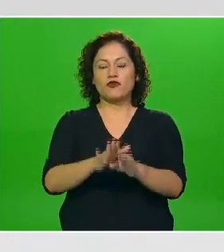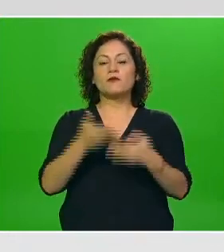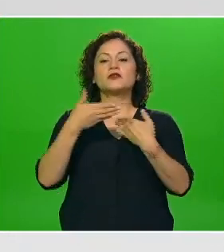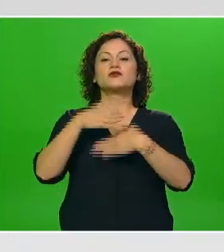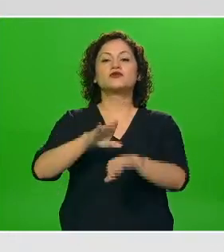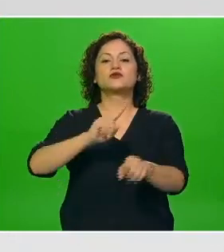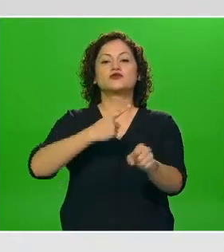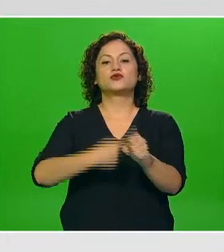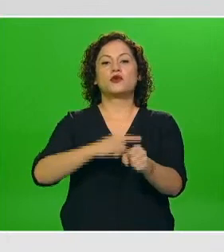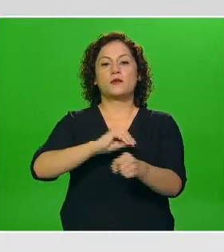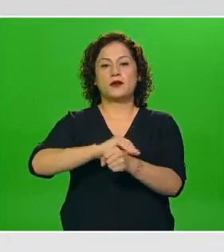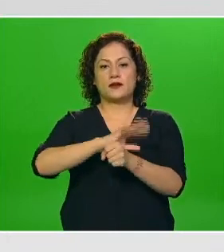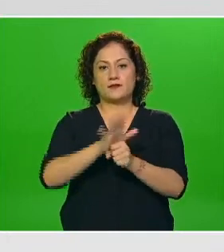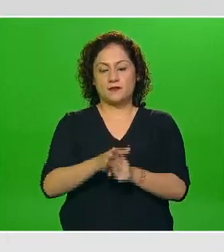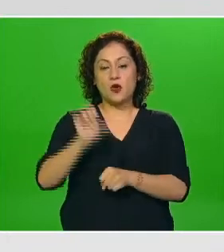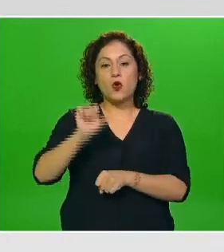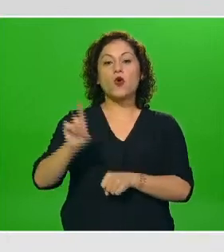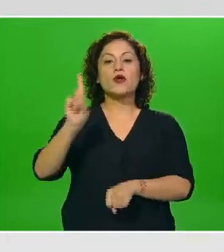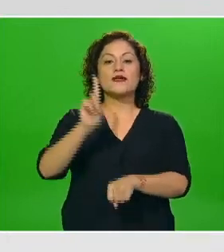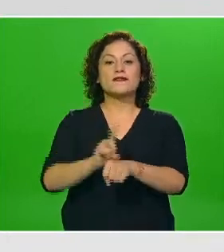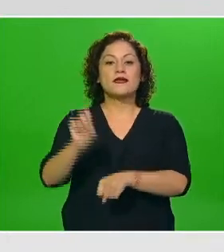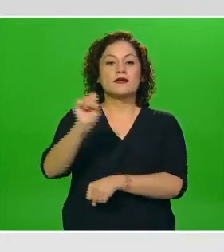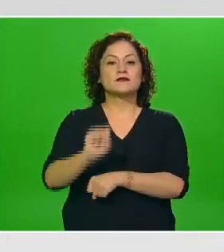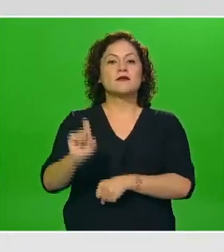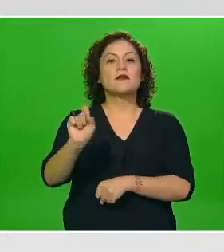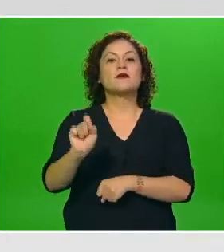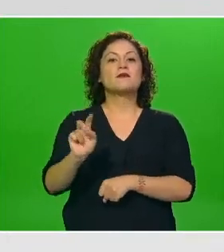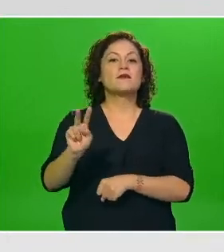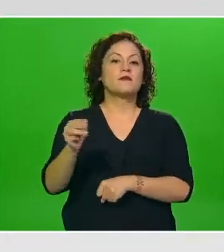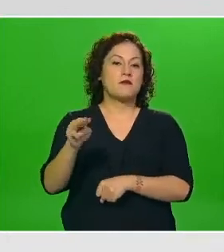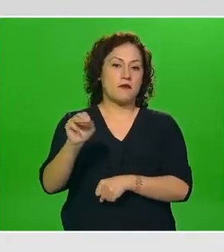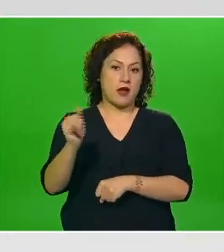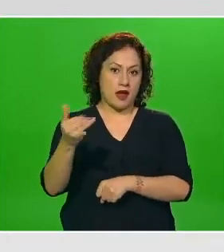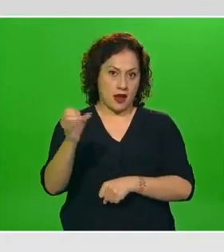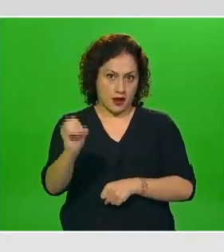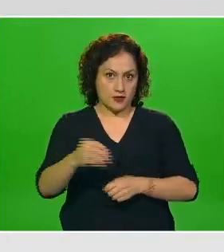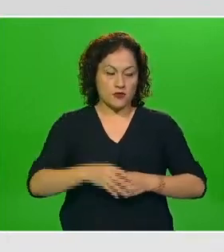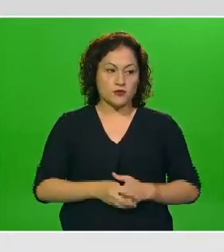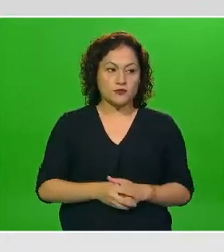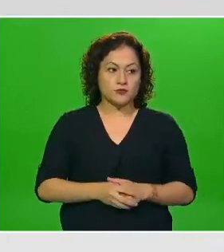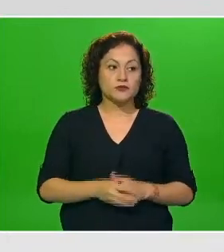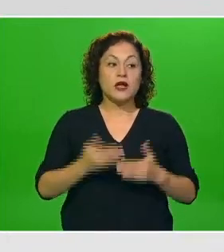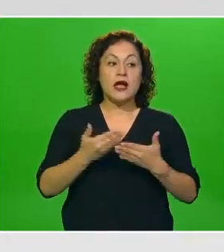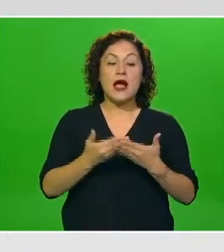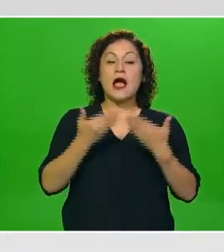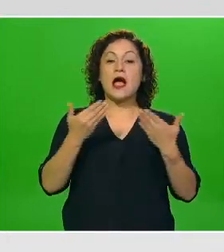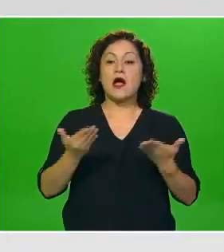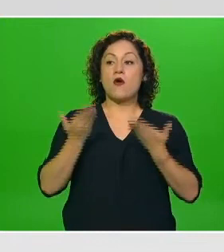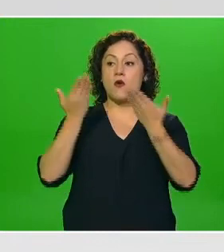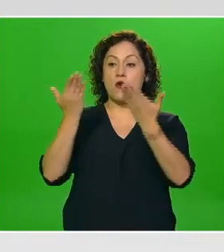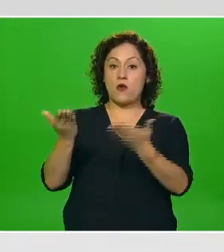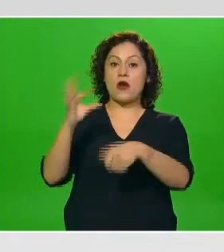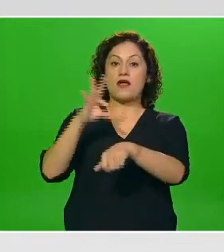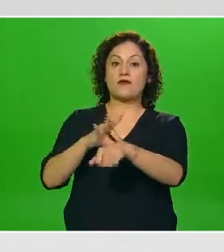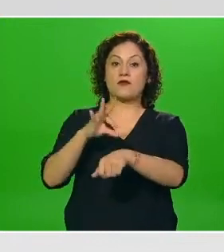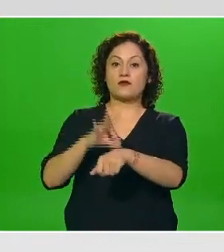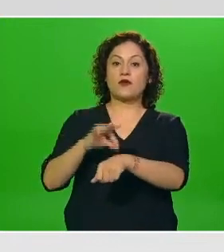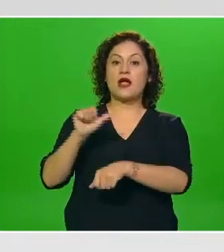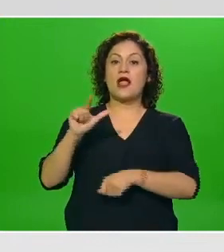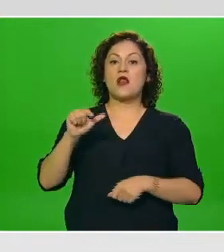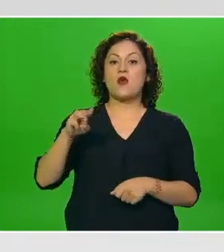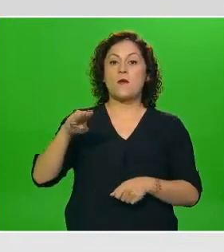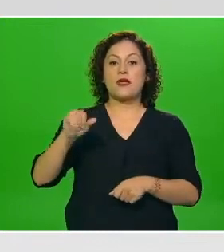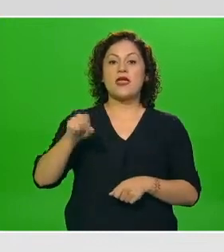día de hoy de este sábado 22 de mayo y a continuación el doctor José Luis Alomía Segarra director